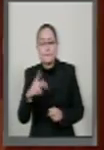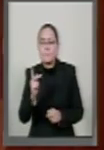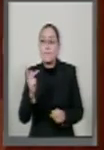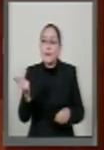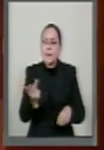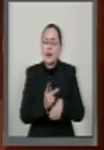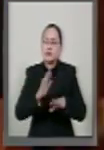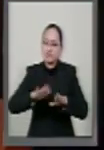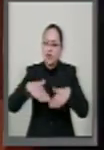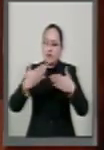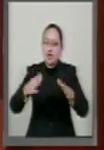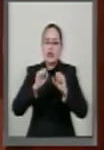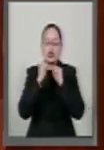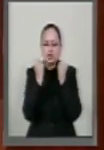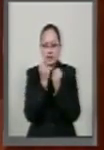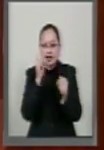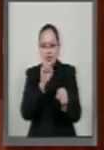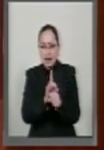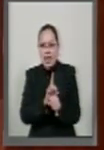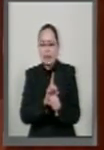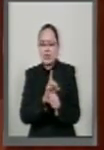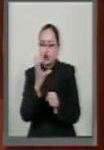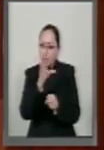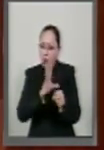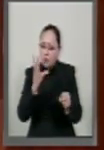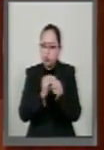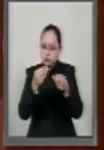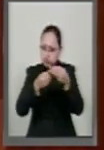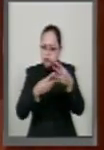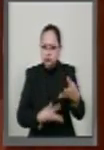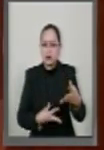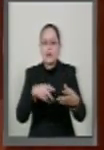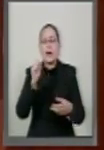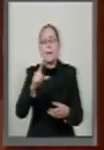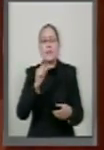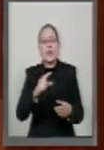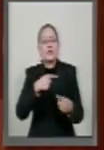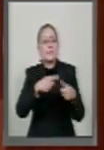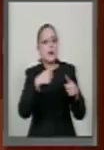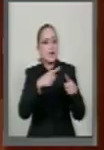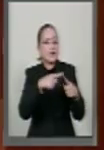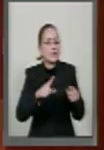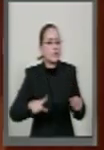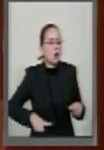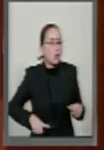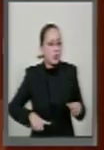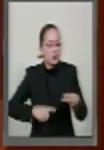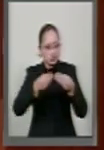hacia la sociedad en general y también, por supuesto, entre los órganos del Estado.